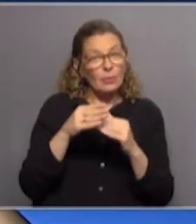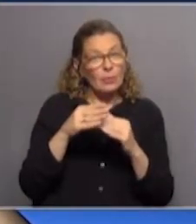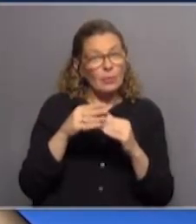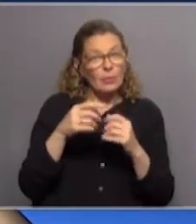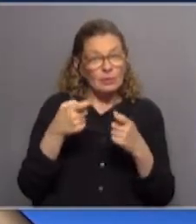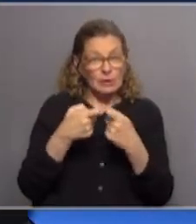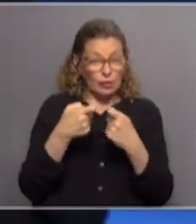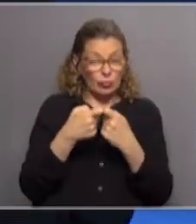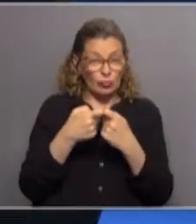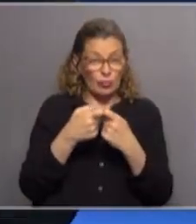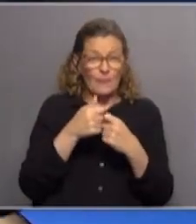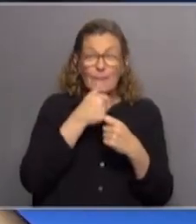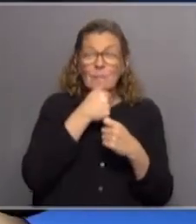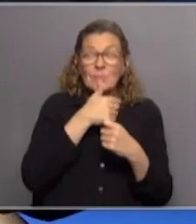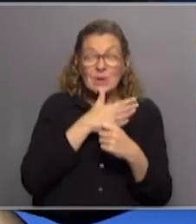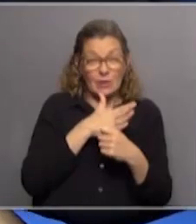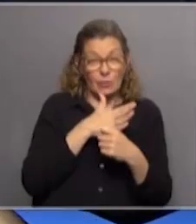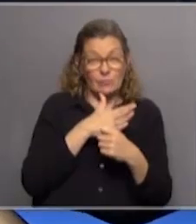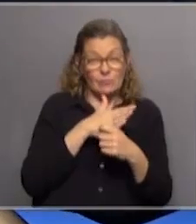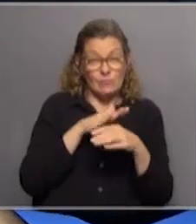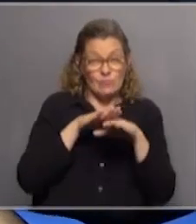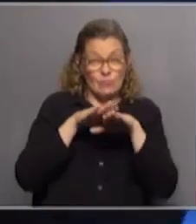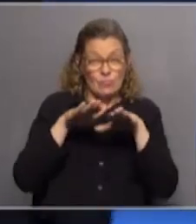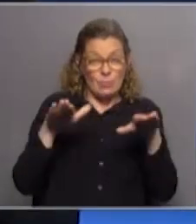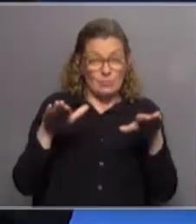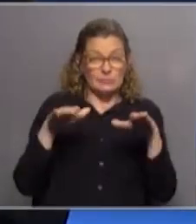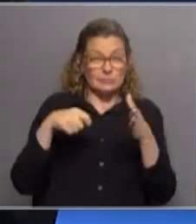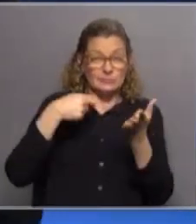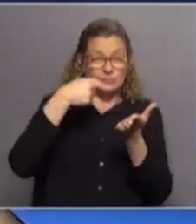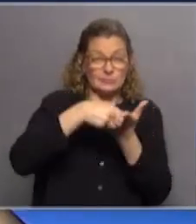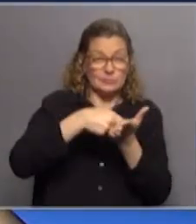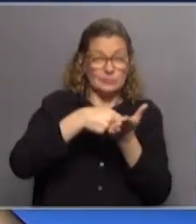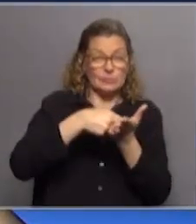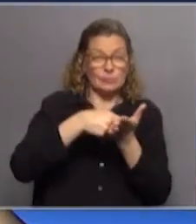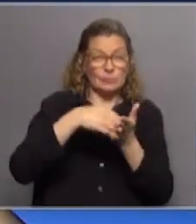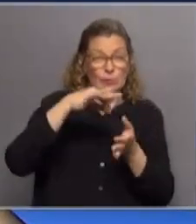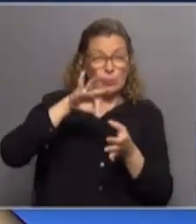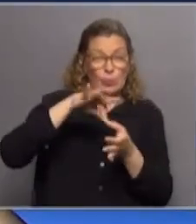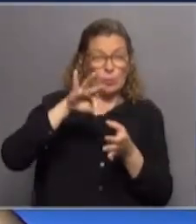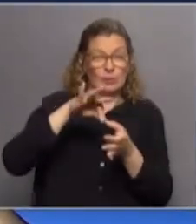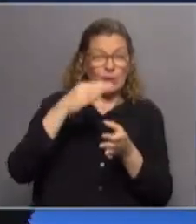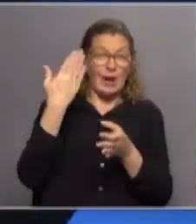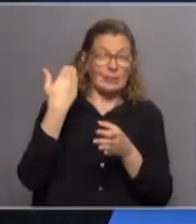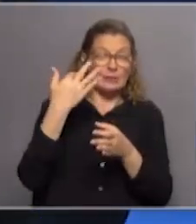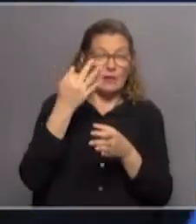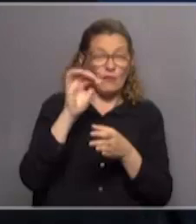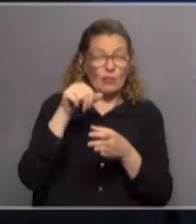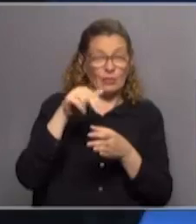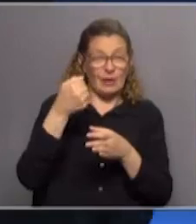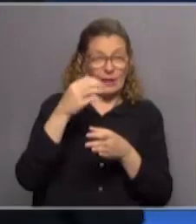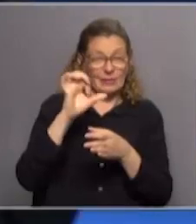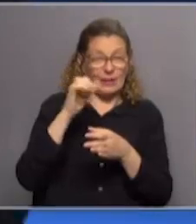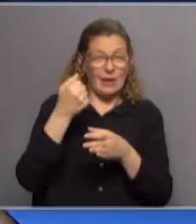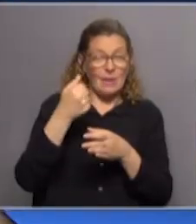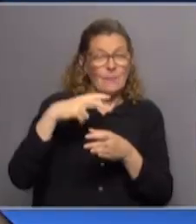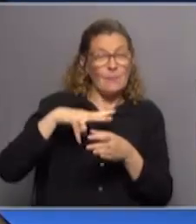población. ¿Por qué? Porque en un sistema de cuota única, tanto la cuota dice, pre-FONASA, como la cuota mutual